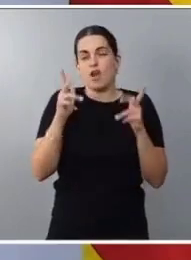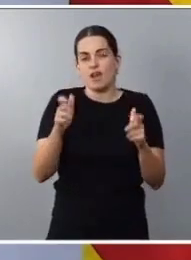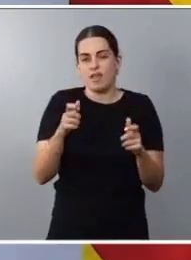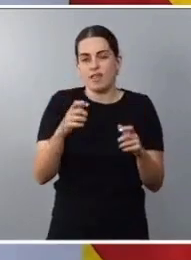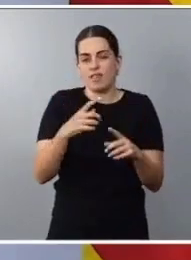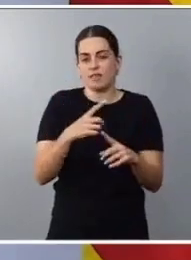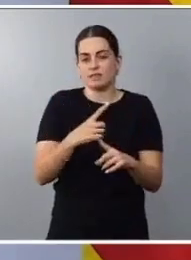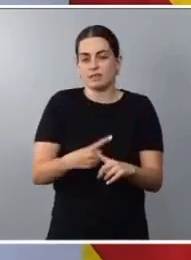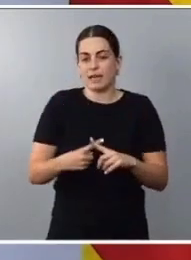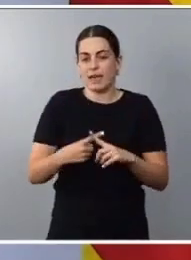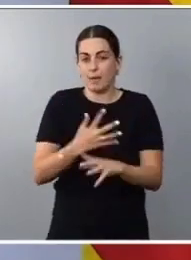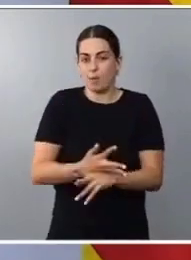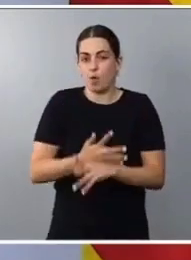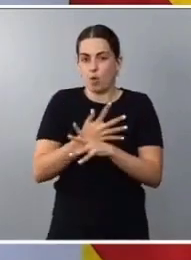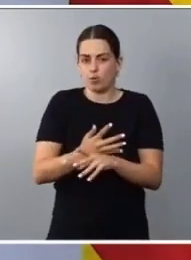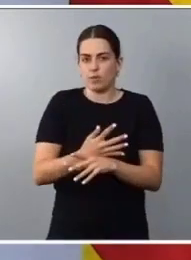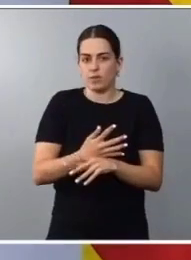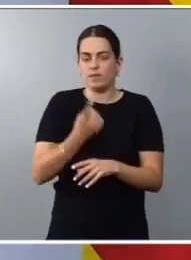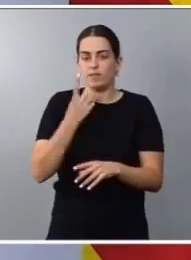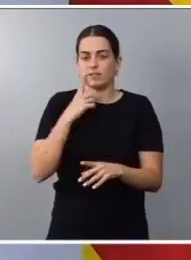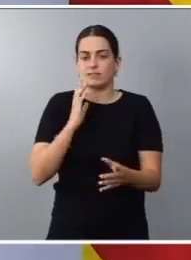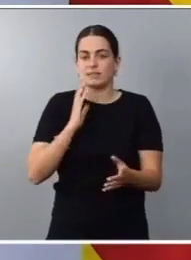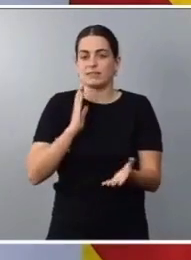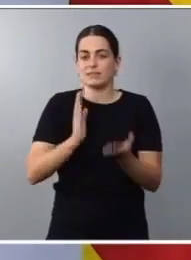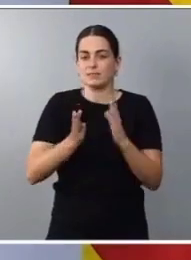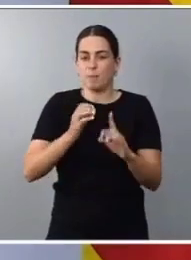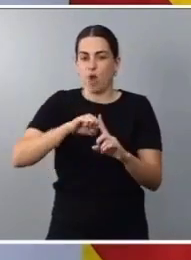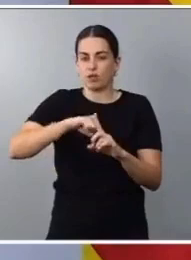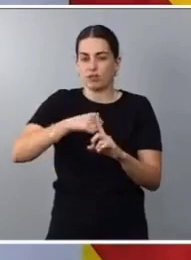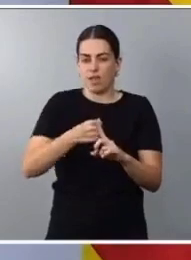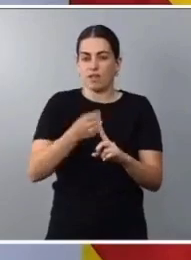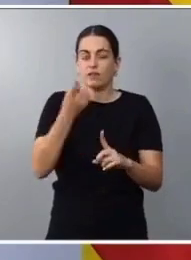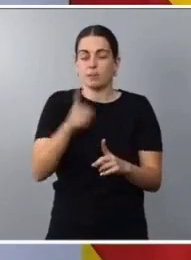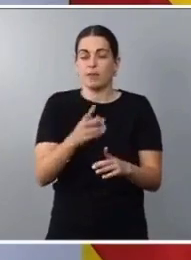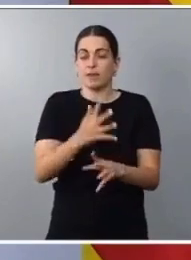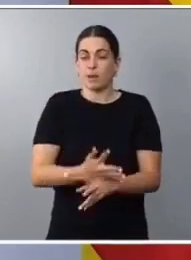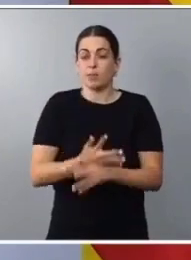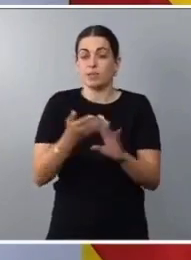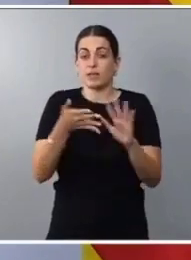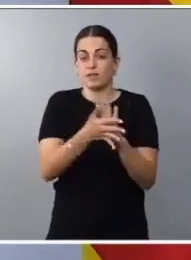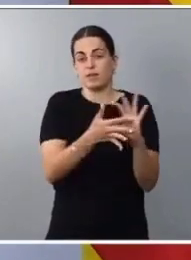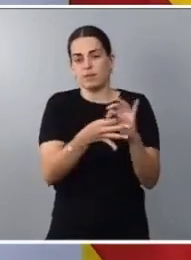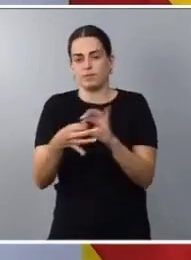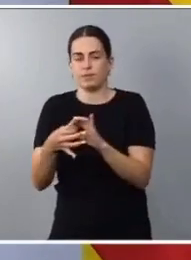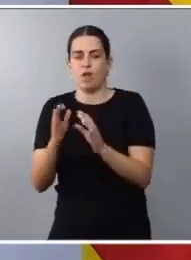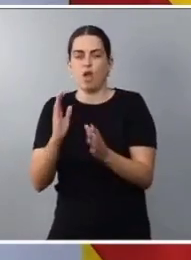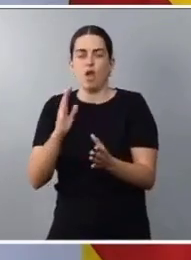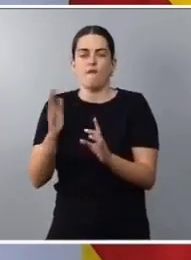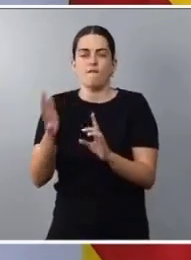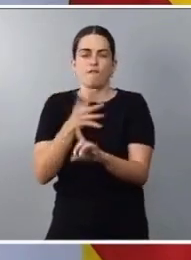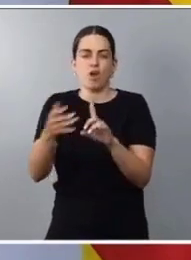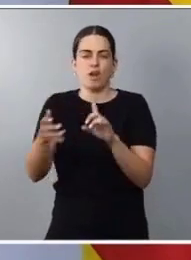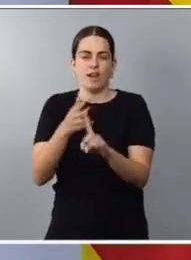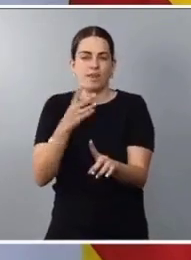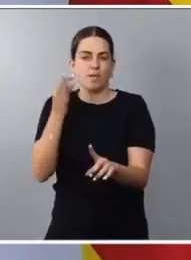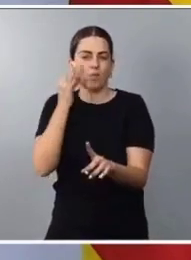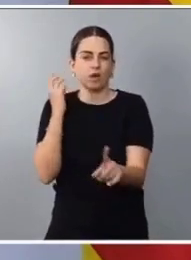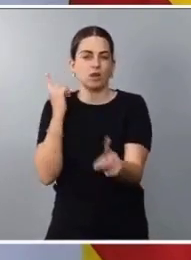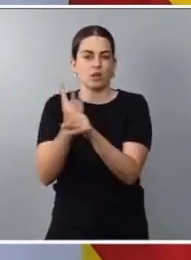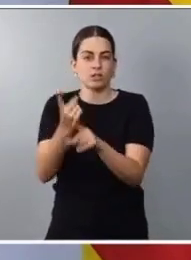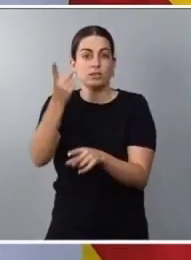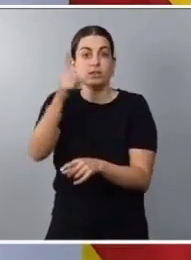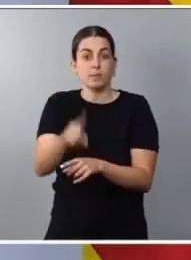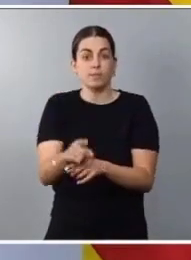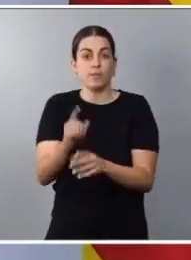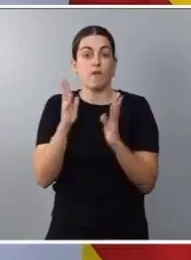lugar, la explotación reproductiva, que pasará a ser considerada como una forma de violencia contra las mujeres, y también violencias recogidas, como bien